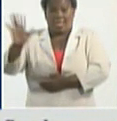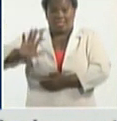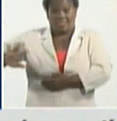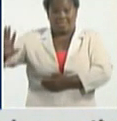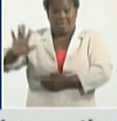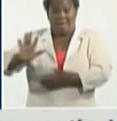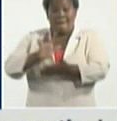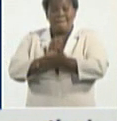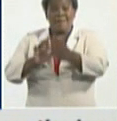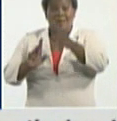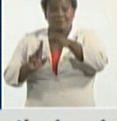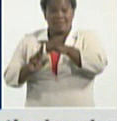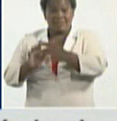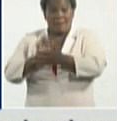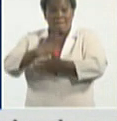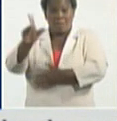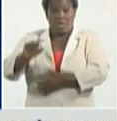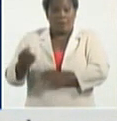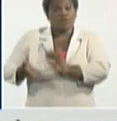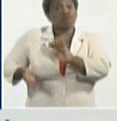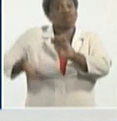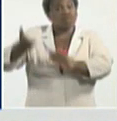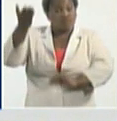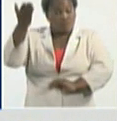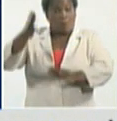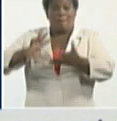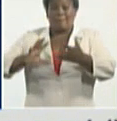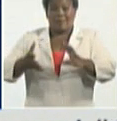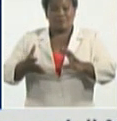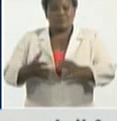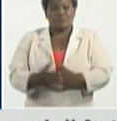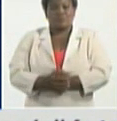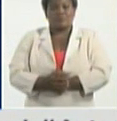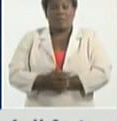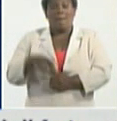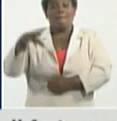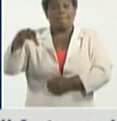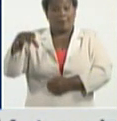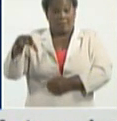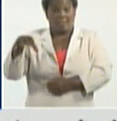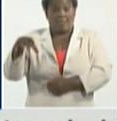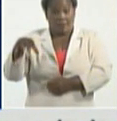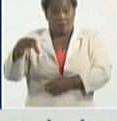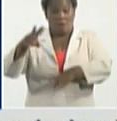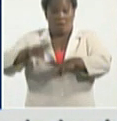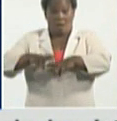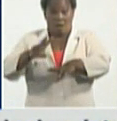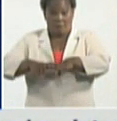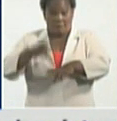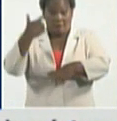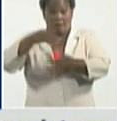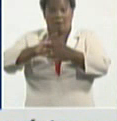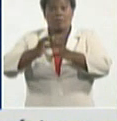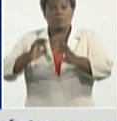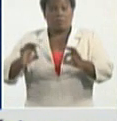Matanzas y Mayabeque con muy alta complejidad, y Pinal de Río, La Habana y Artemisa, con una